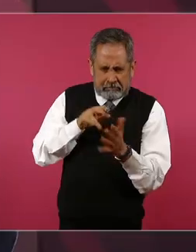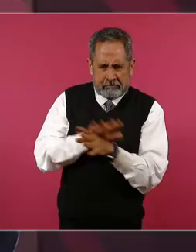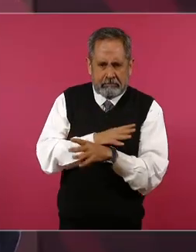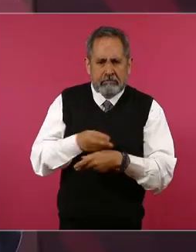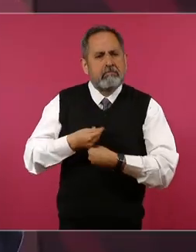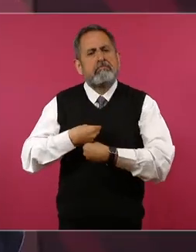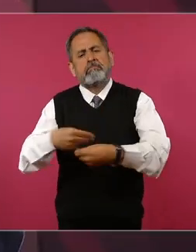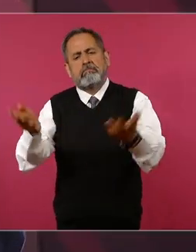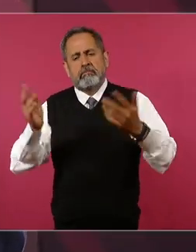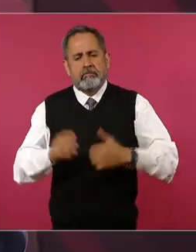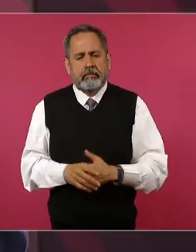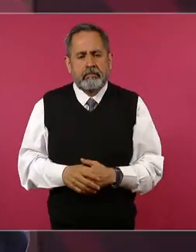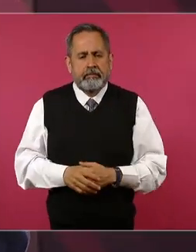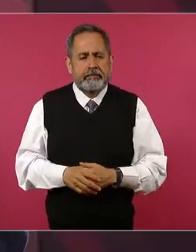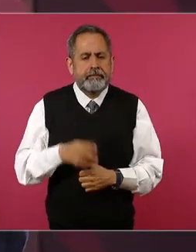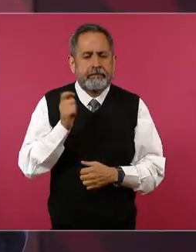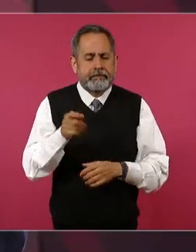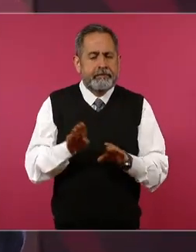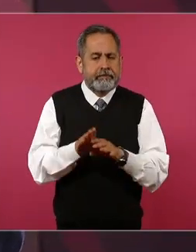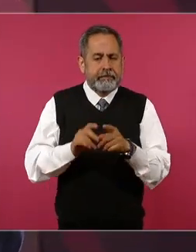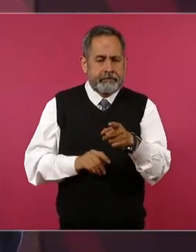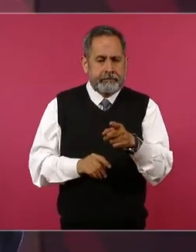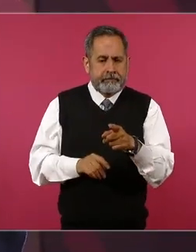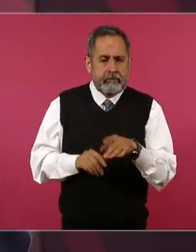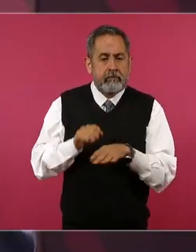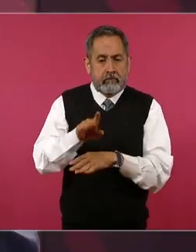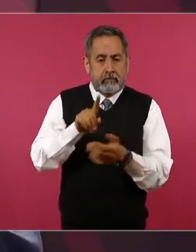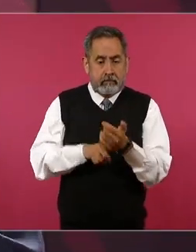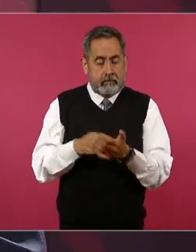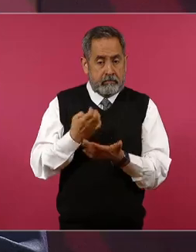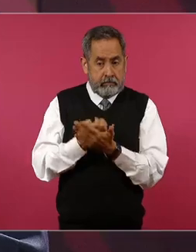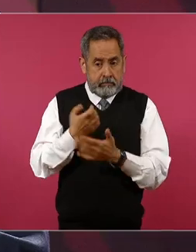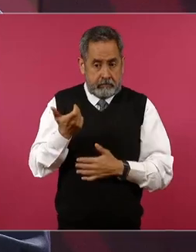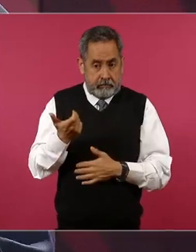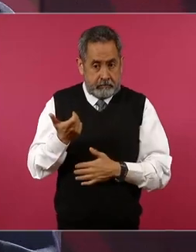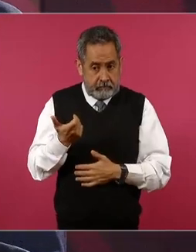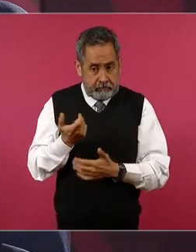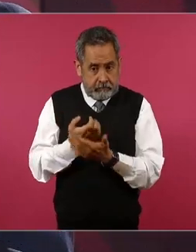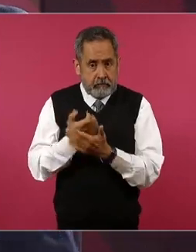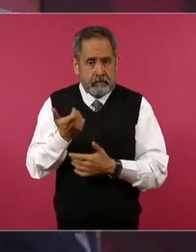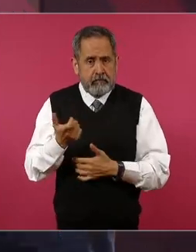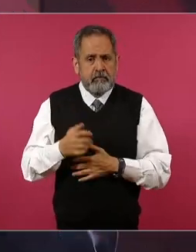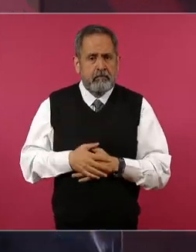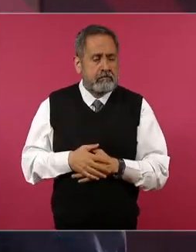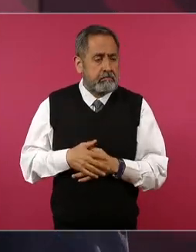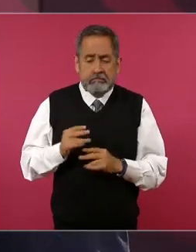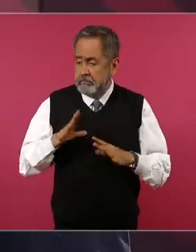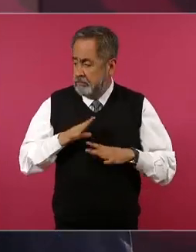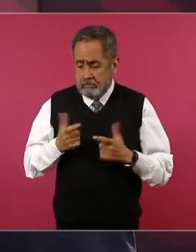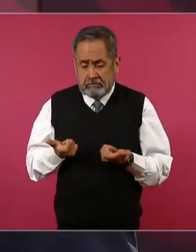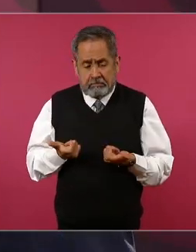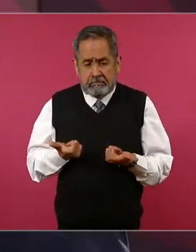la cuestión económica no tengo nada